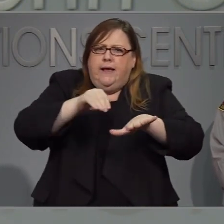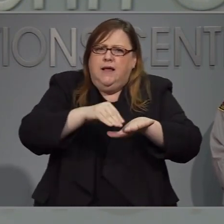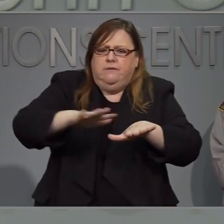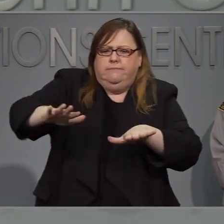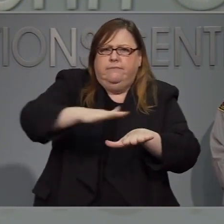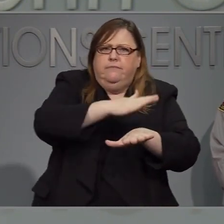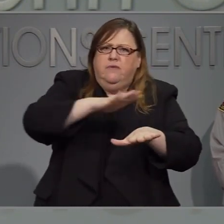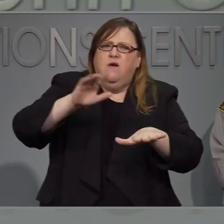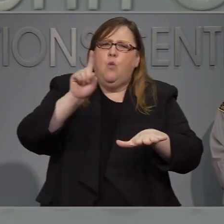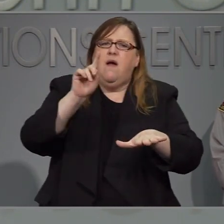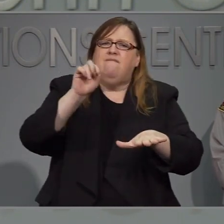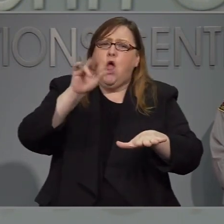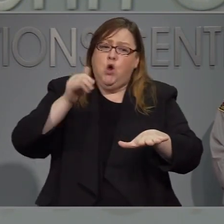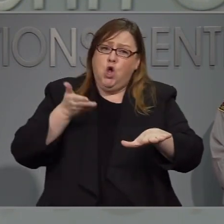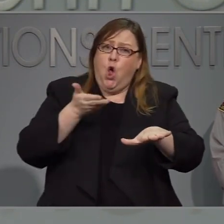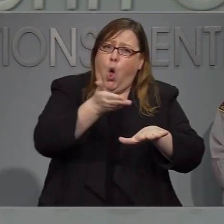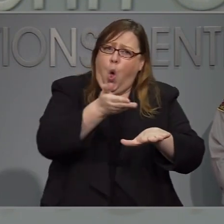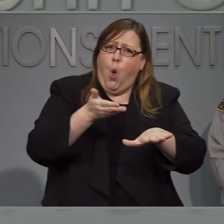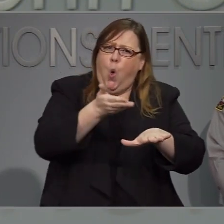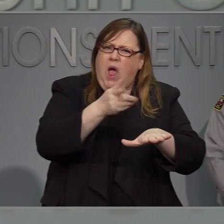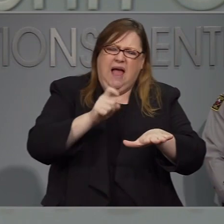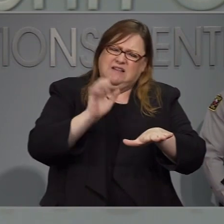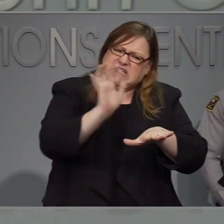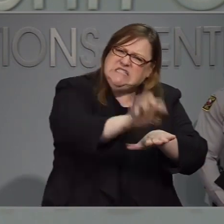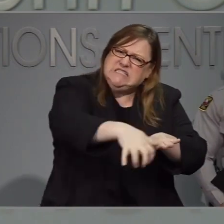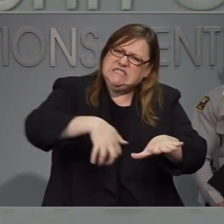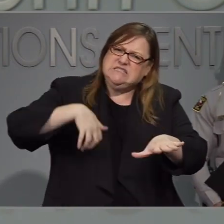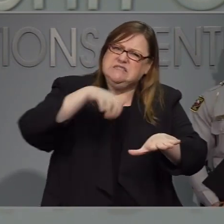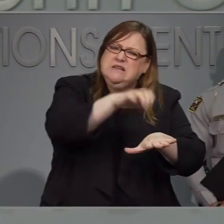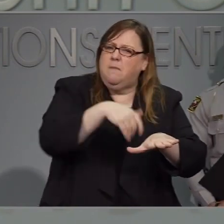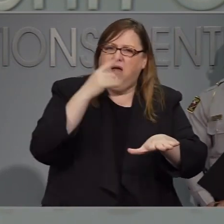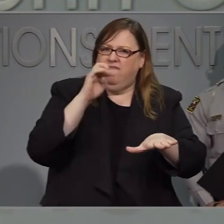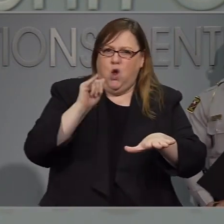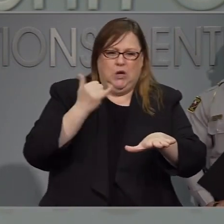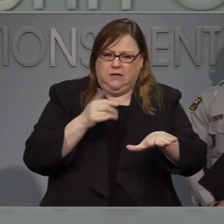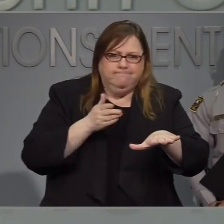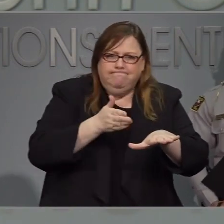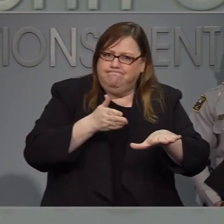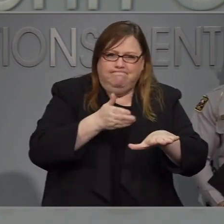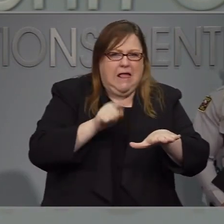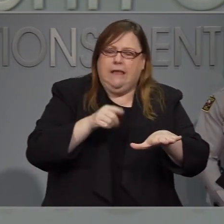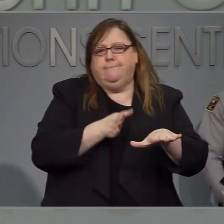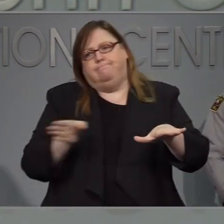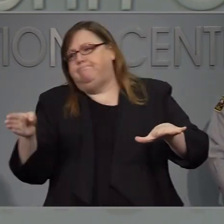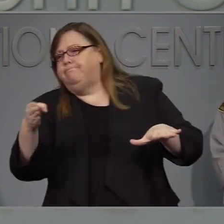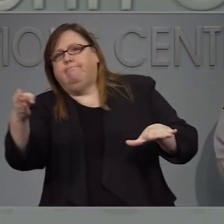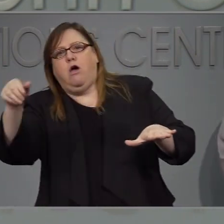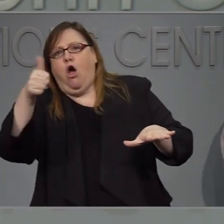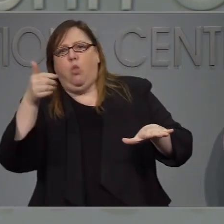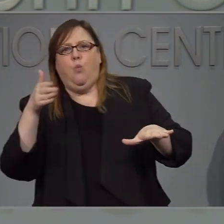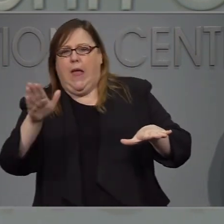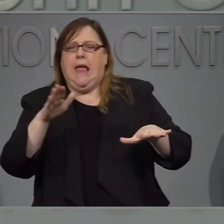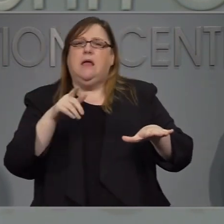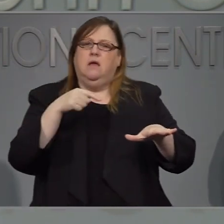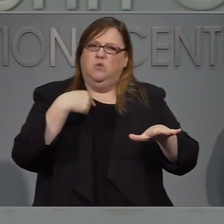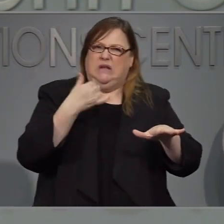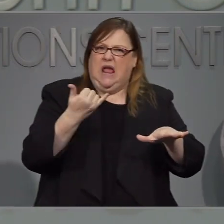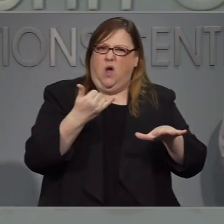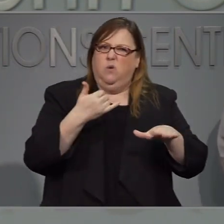Tenemos los transvar transportadores no van a poder utilizar esa ruta y los guardia costal.